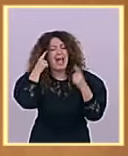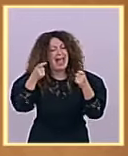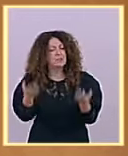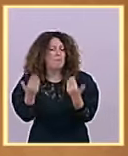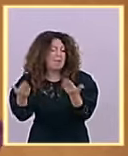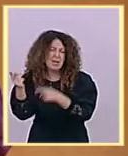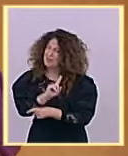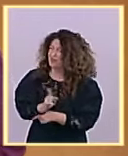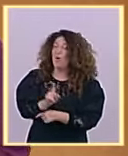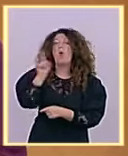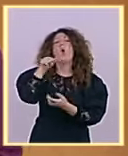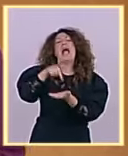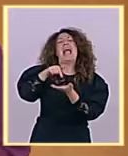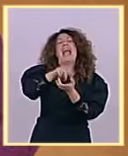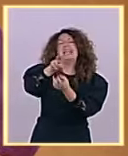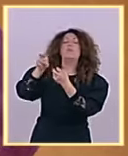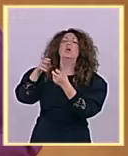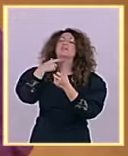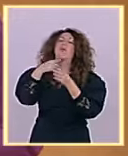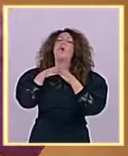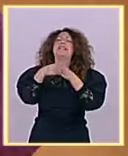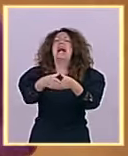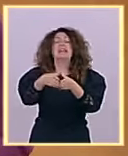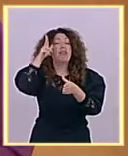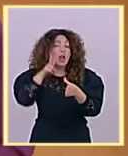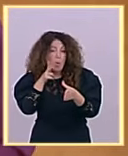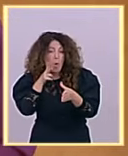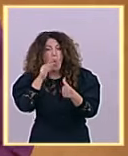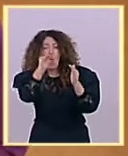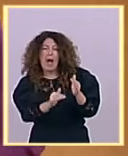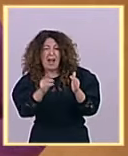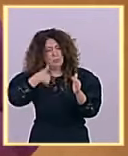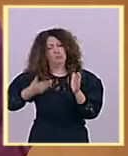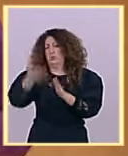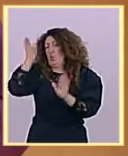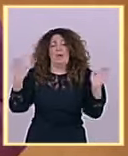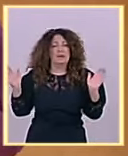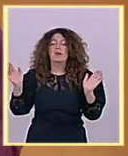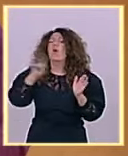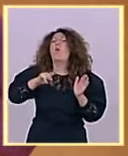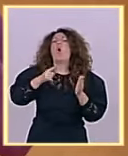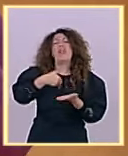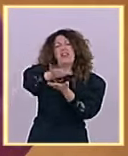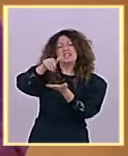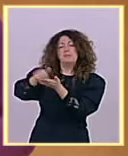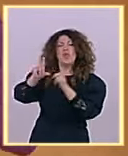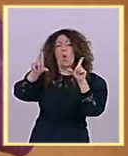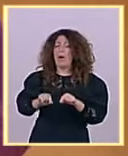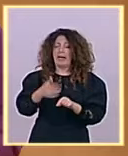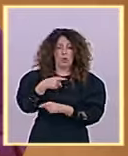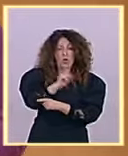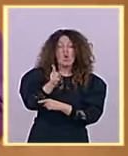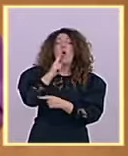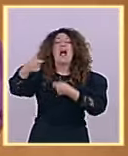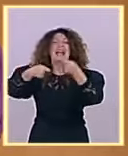no vamos a abaratar el despido no vamos a cargarnos la negociación colectiva no vamos a reducir las prestaciones por